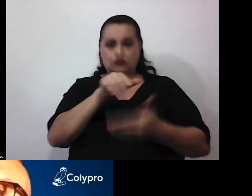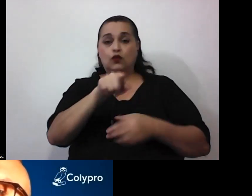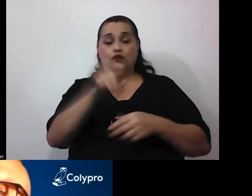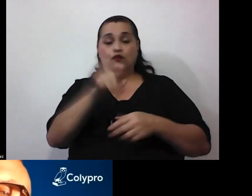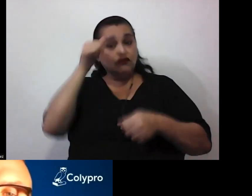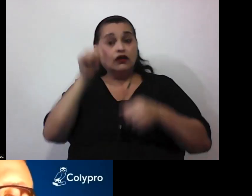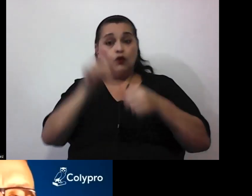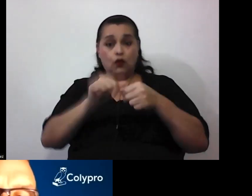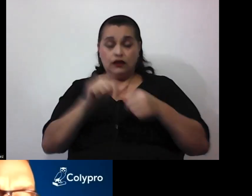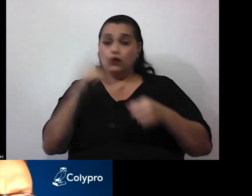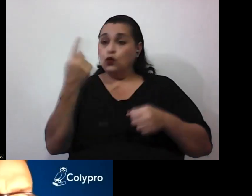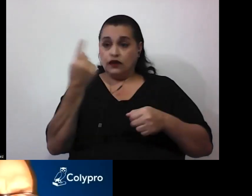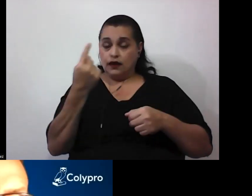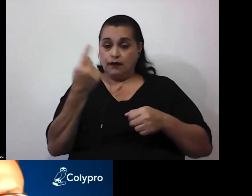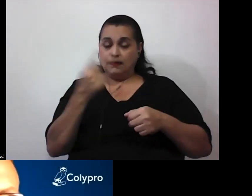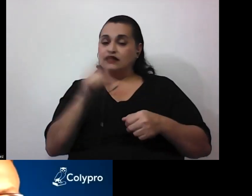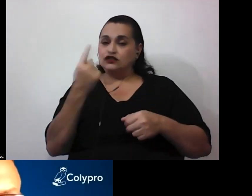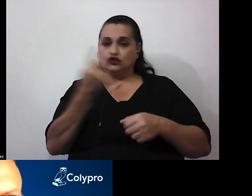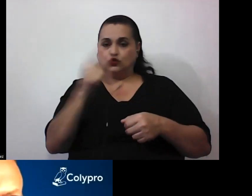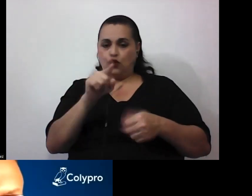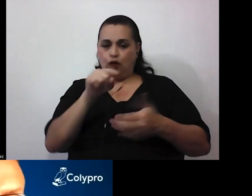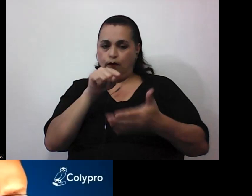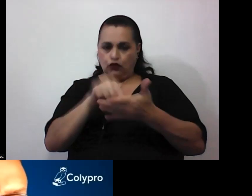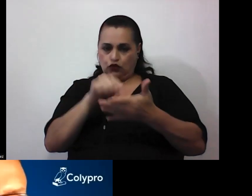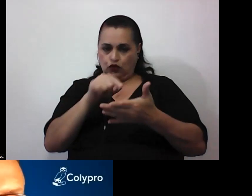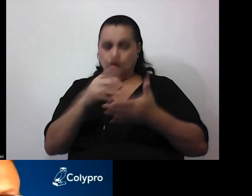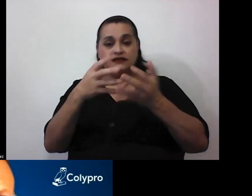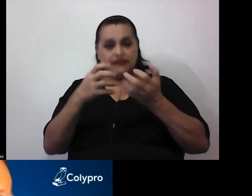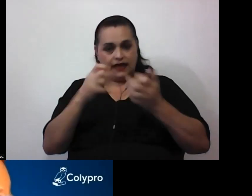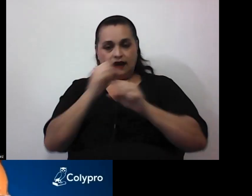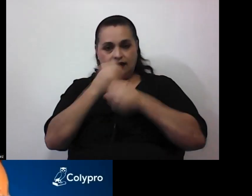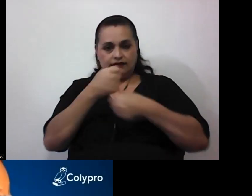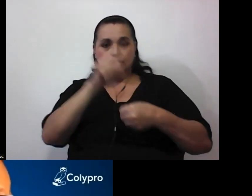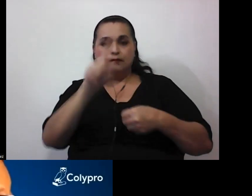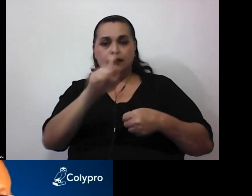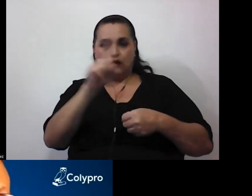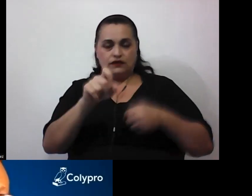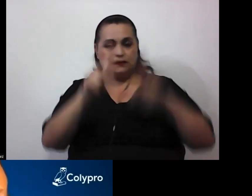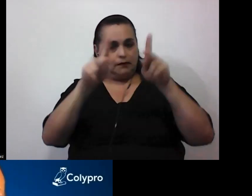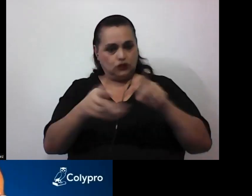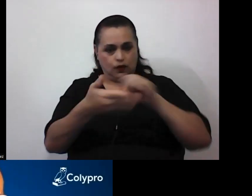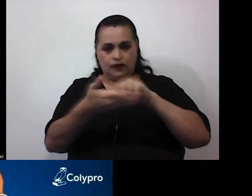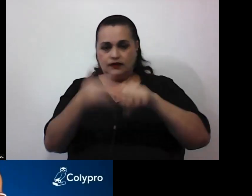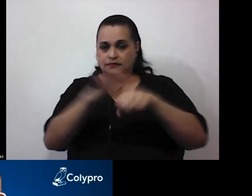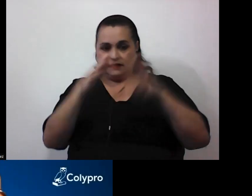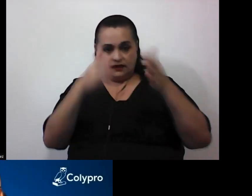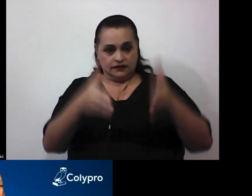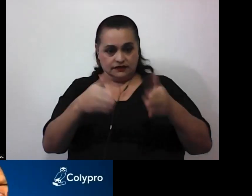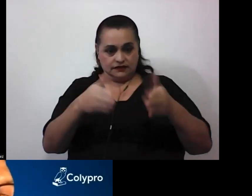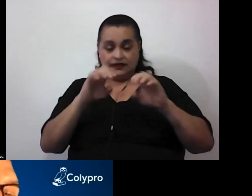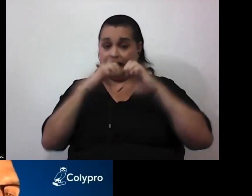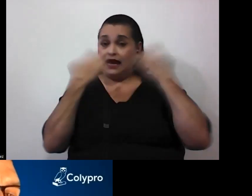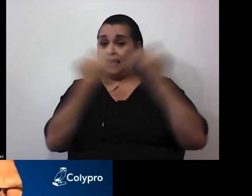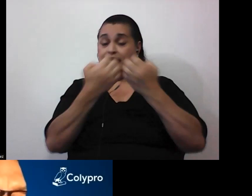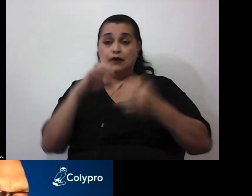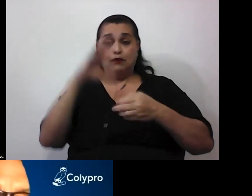únicamente utilizar este botón si desean plantear sus preguntas a la persona especialista. El equipo de Colipro estará recibiendo